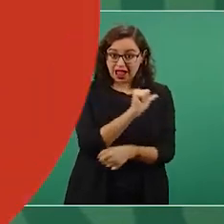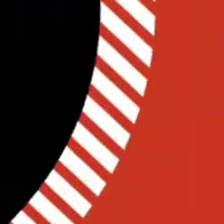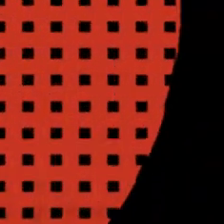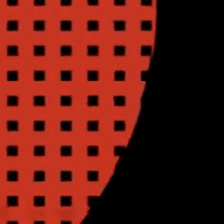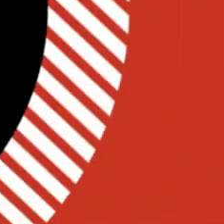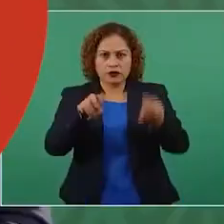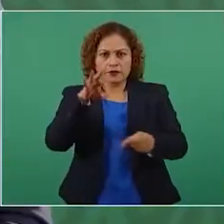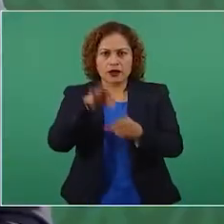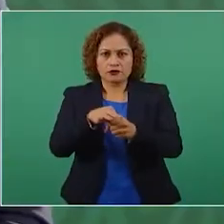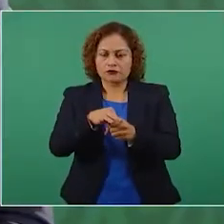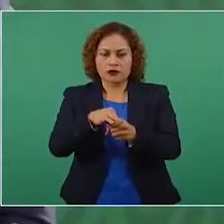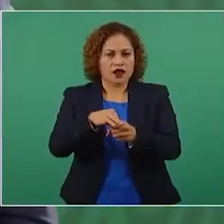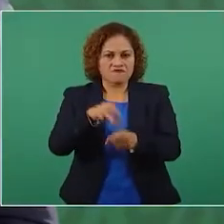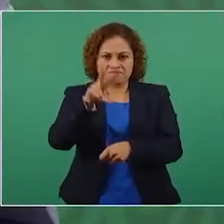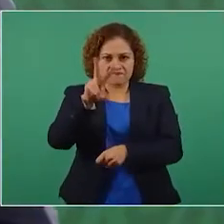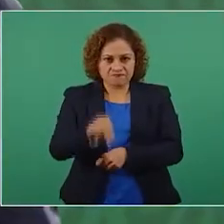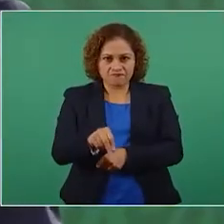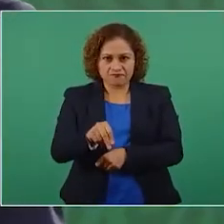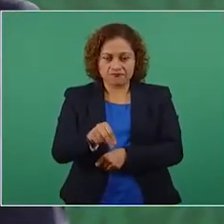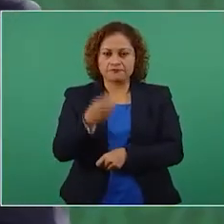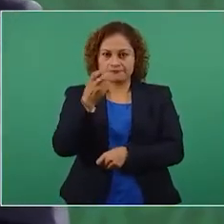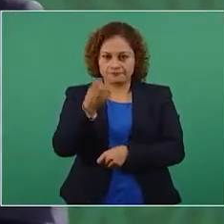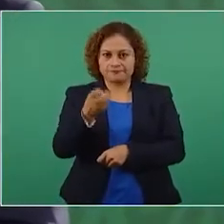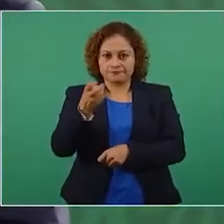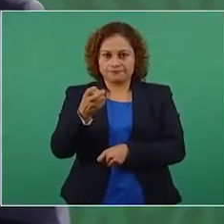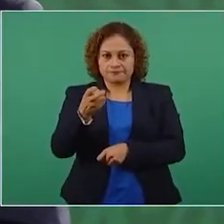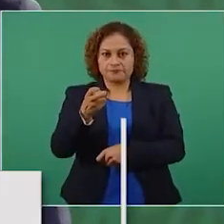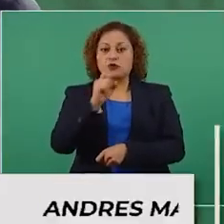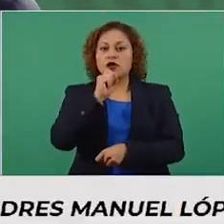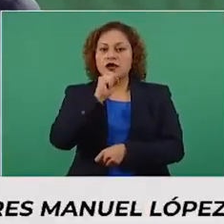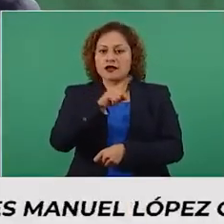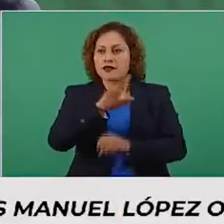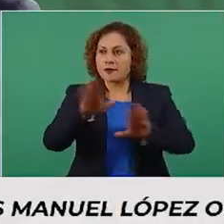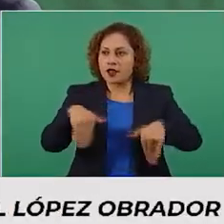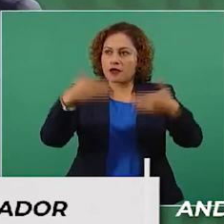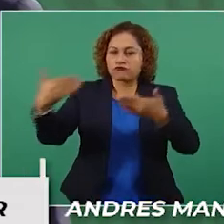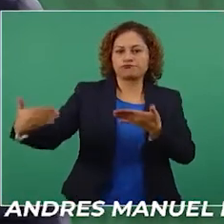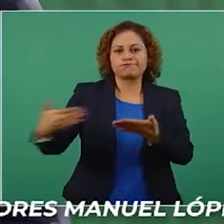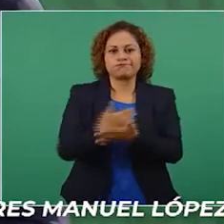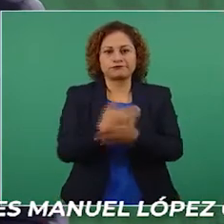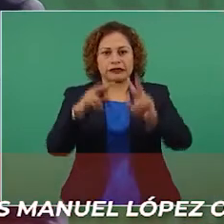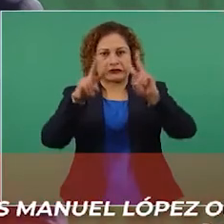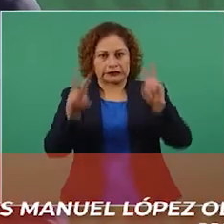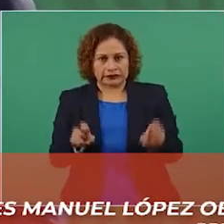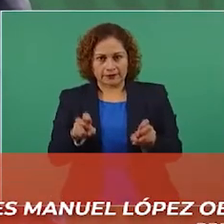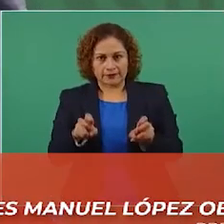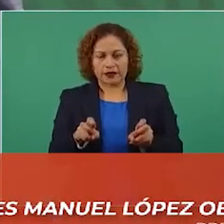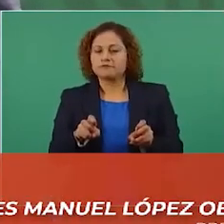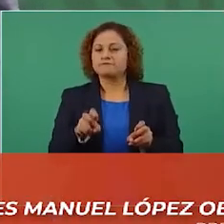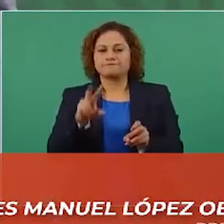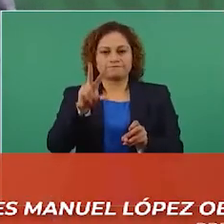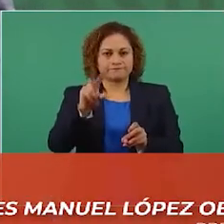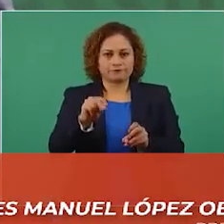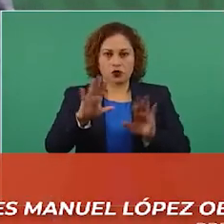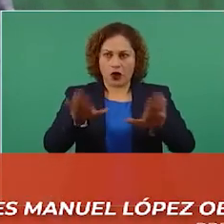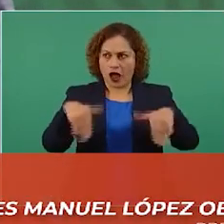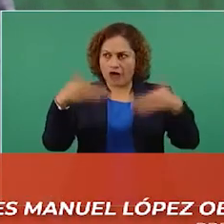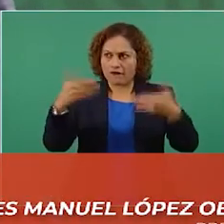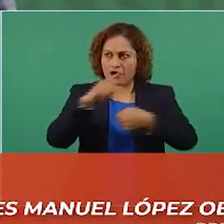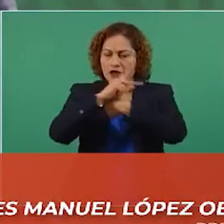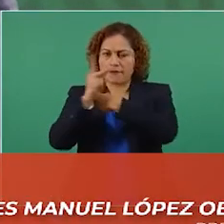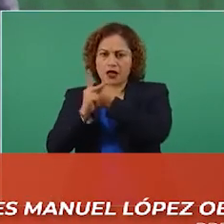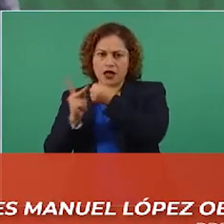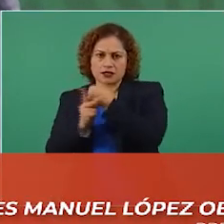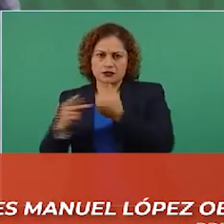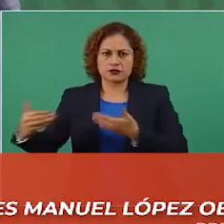y que no hay injerencias de países extranjeros.